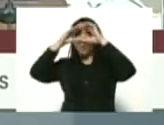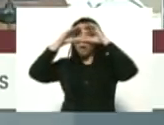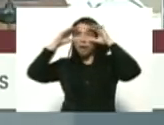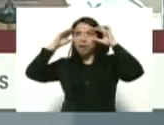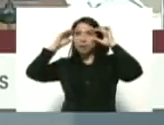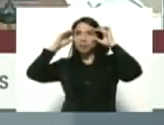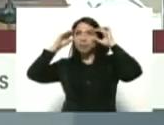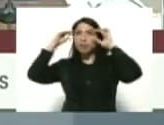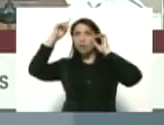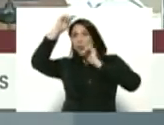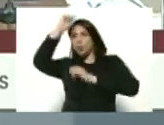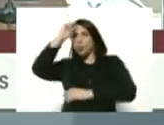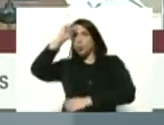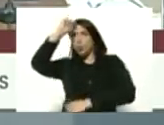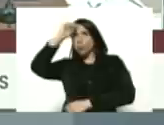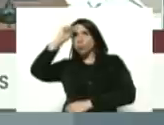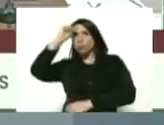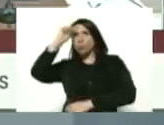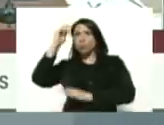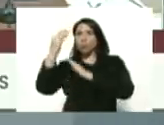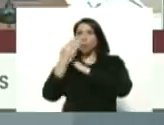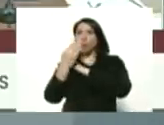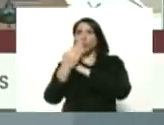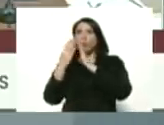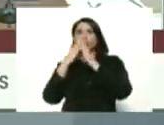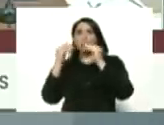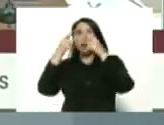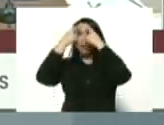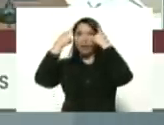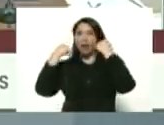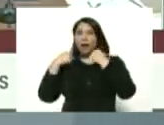un gorrito y cuida todo esto que está aquí